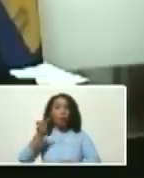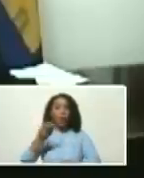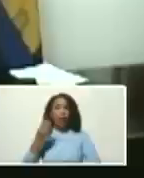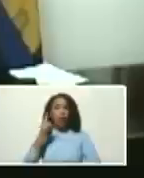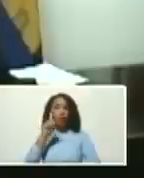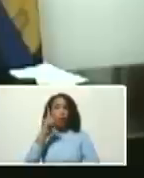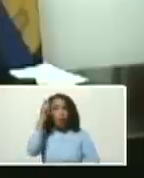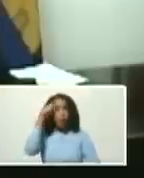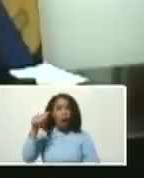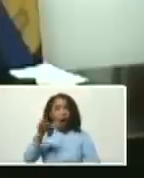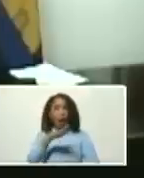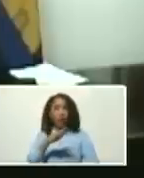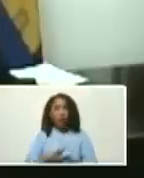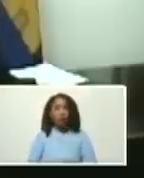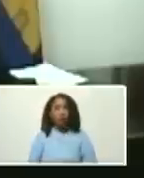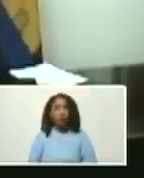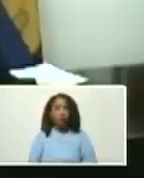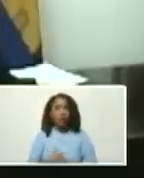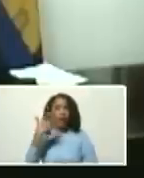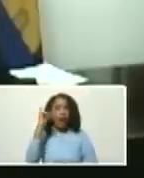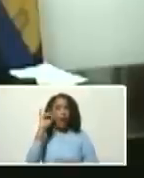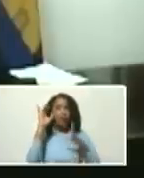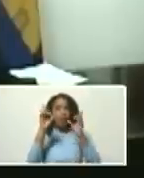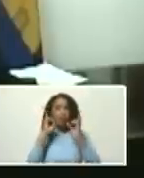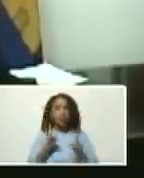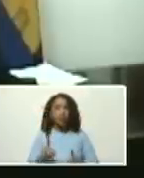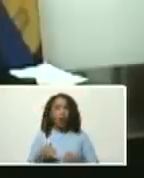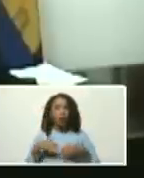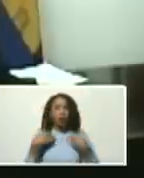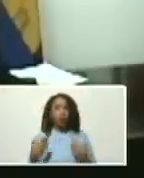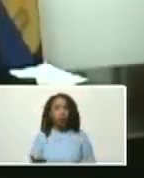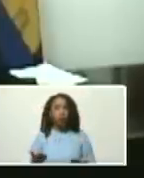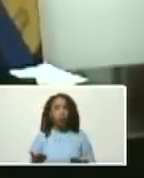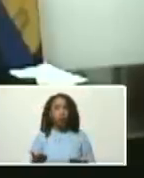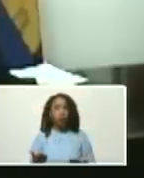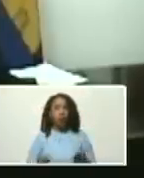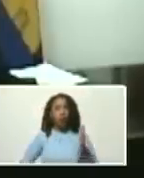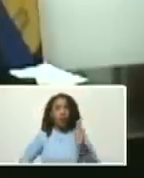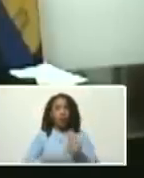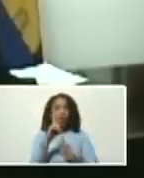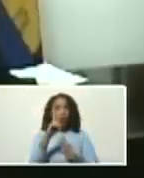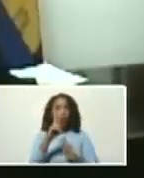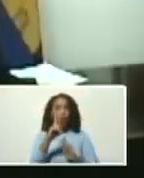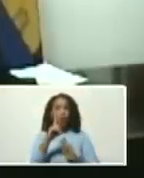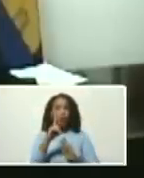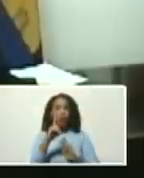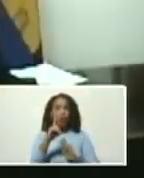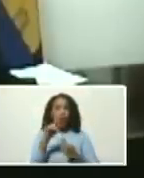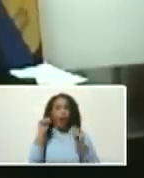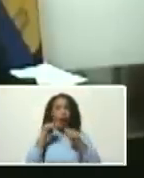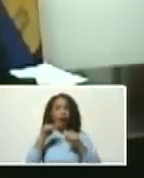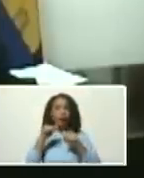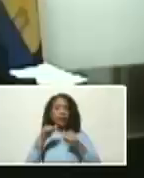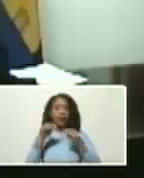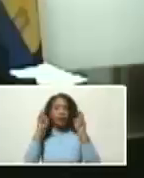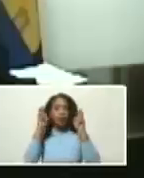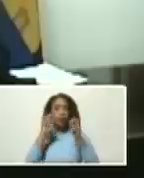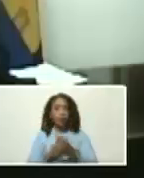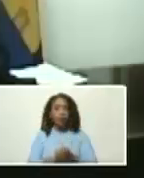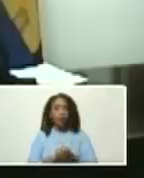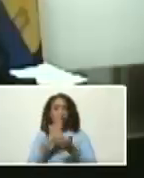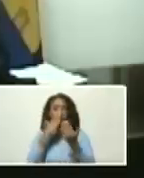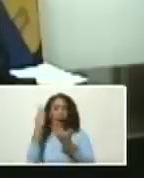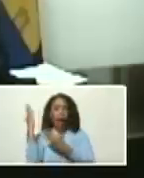un pueblo que está decidido a desarrollar este planteamiento esta